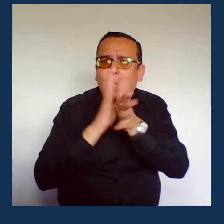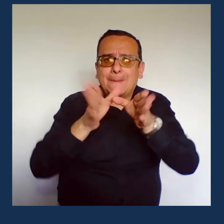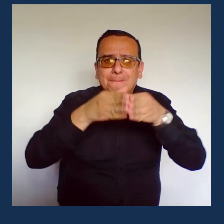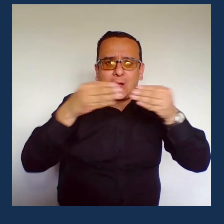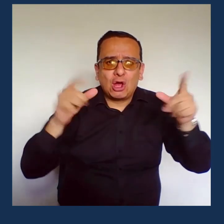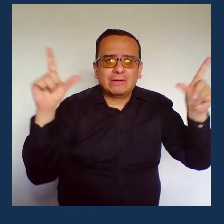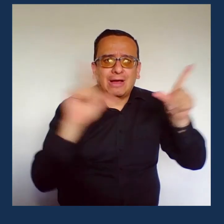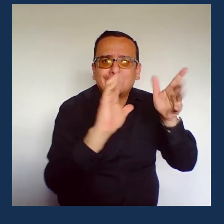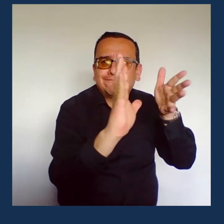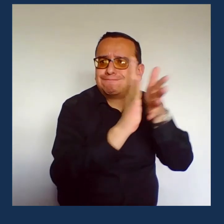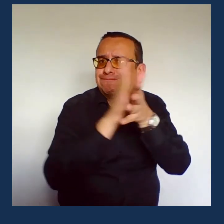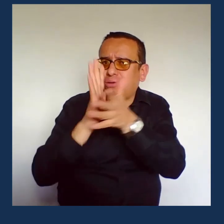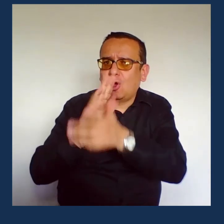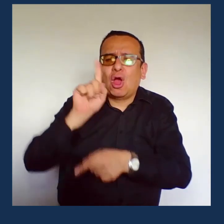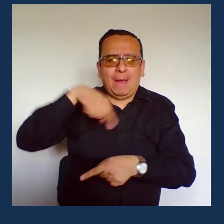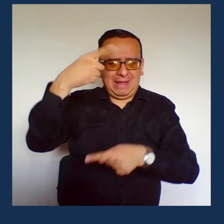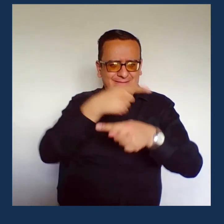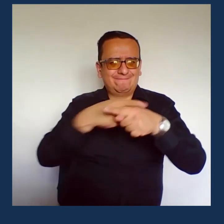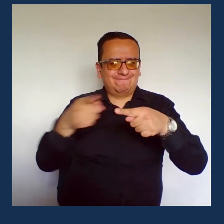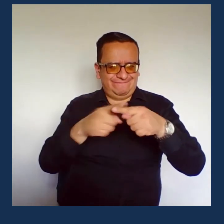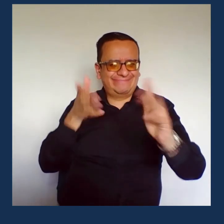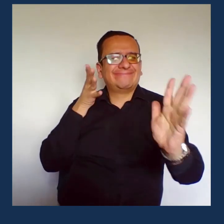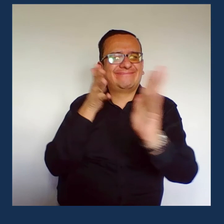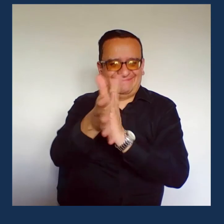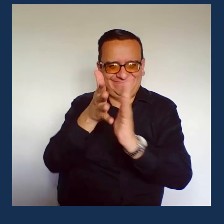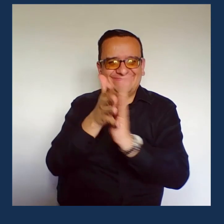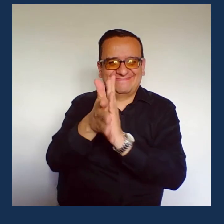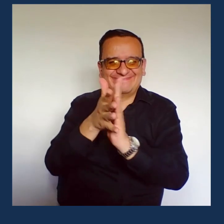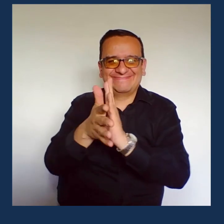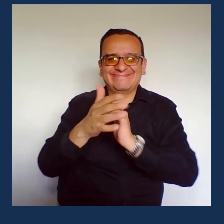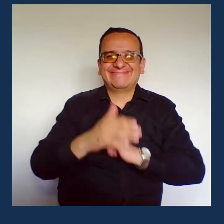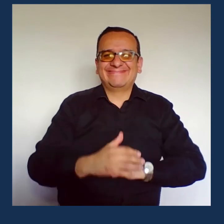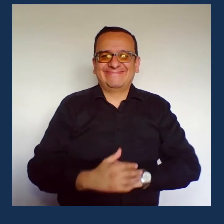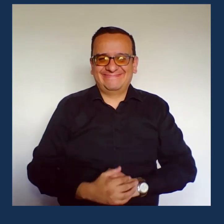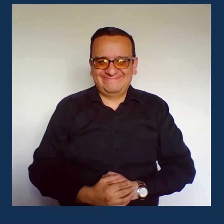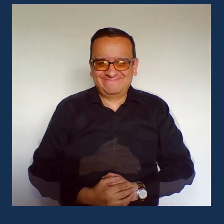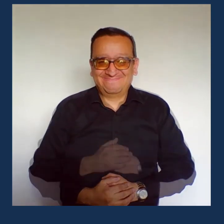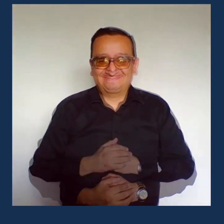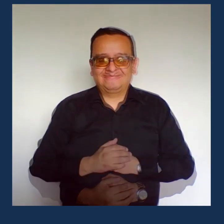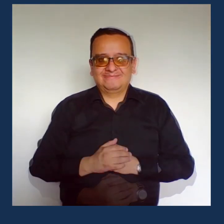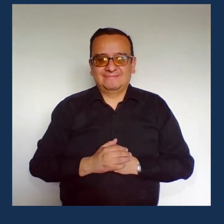Lavado de manos A información adicional que se vaya generando sobre el tema en las próximas semanas